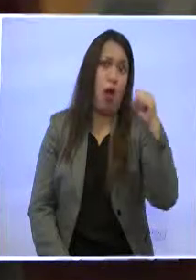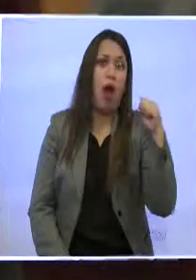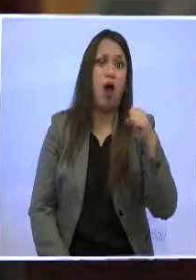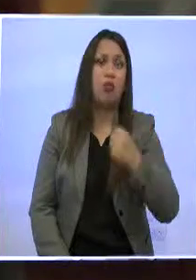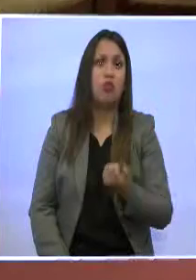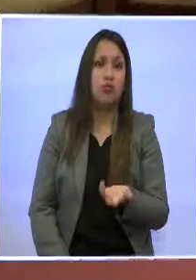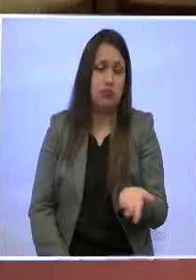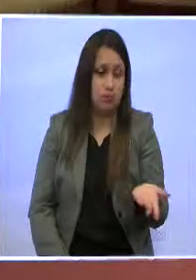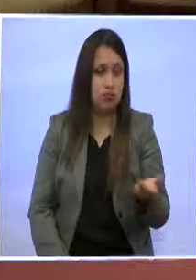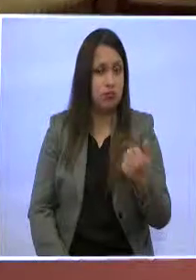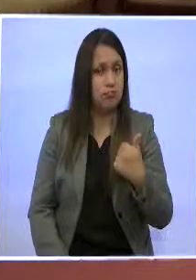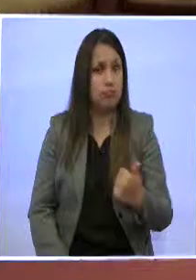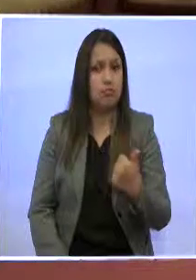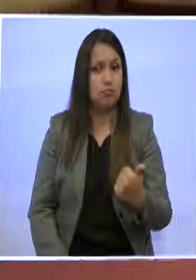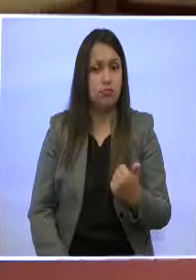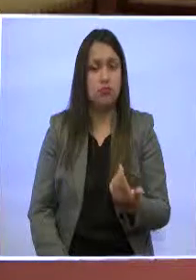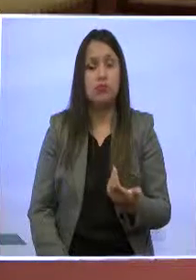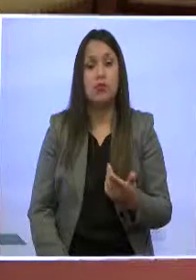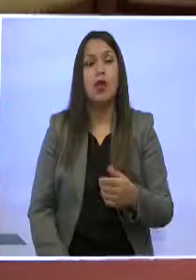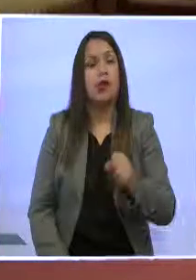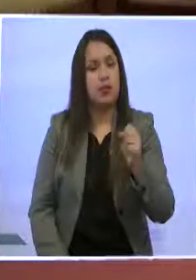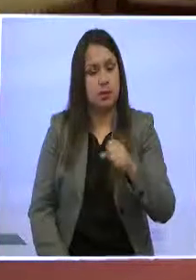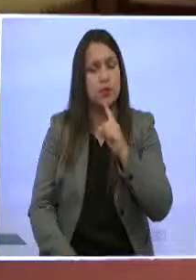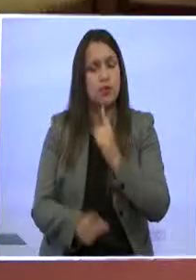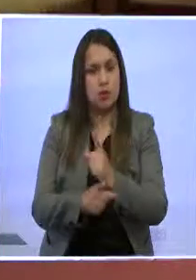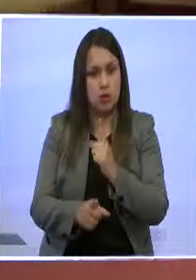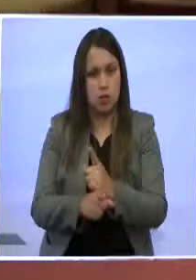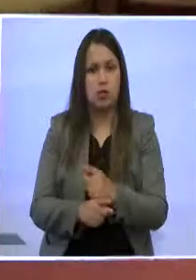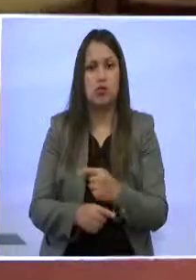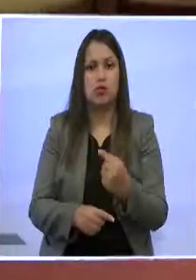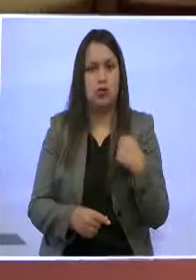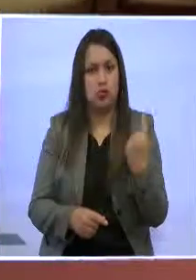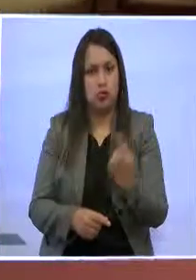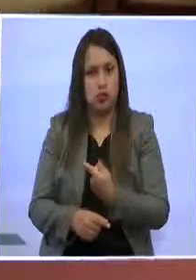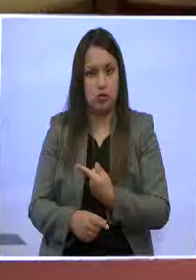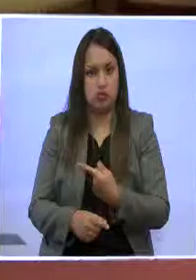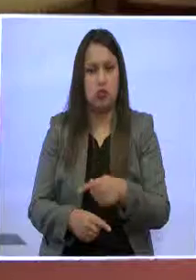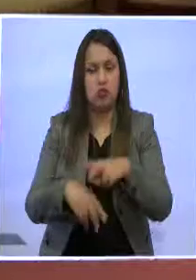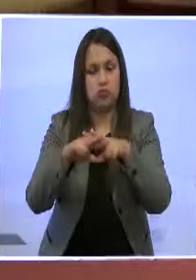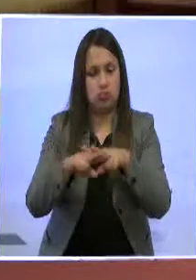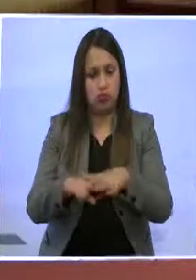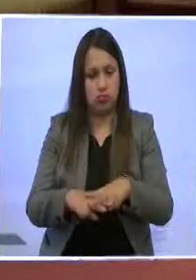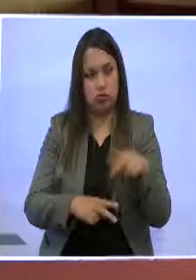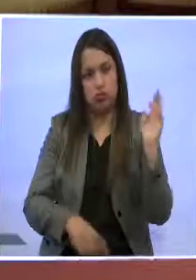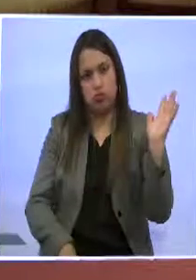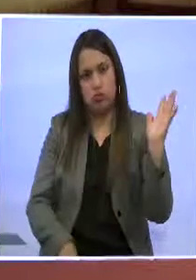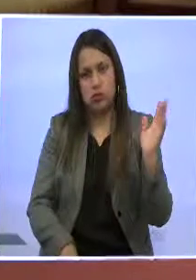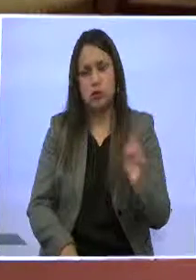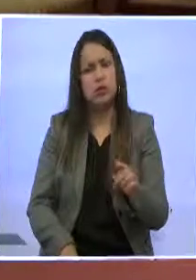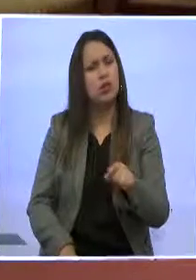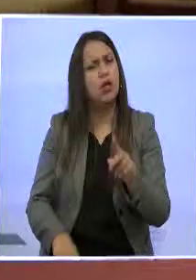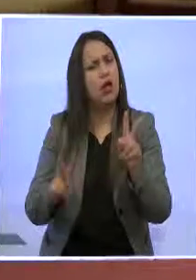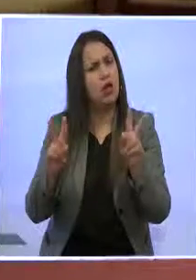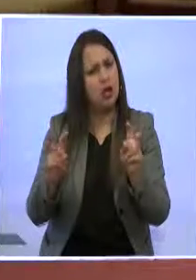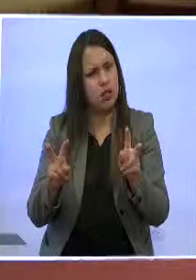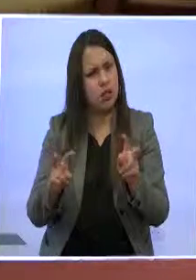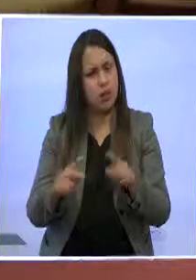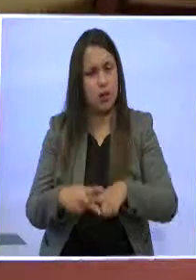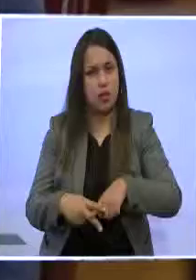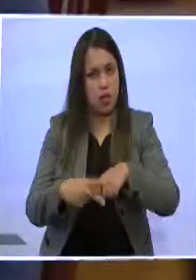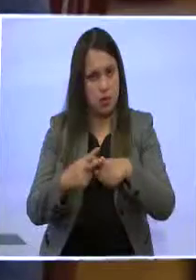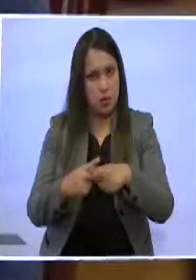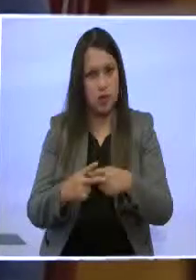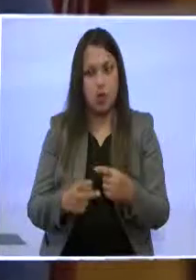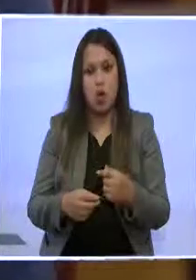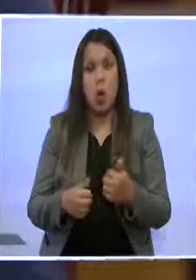relacionamiento con la gente, hemos dado cuenta de nuestras iniciativas. Ahí arranquemos entonces explicando en materia legislativa cuáles han sido